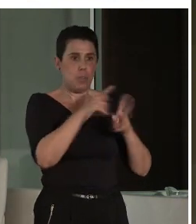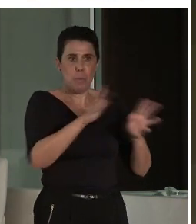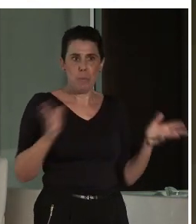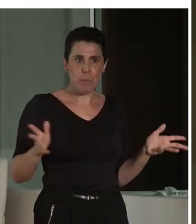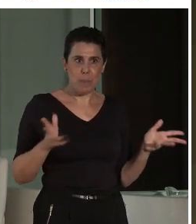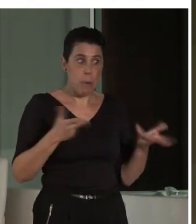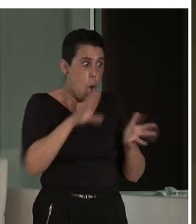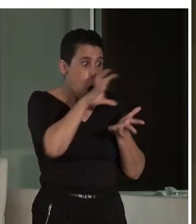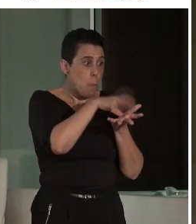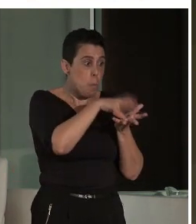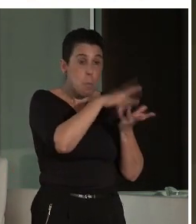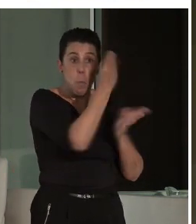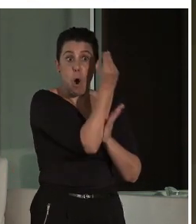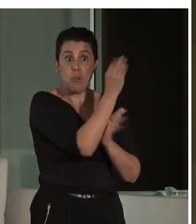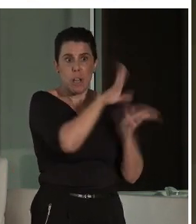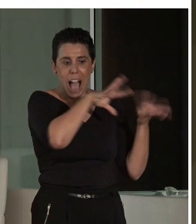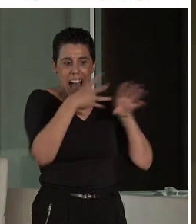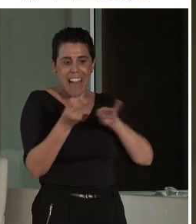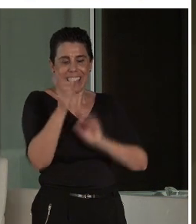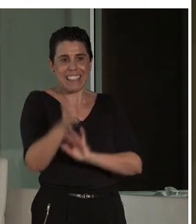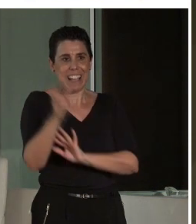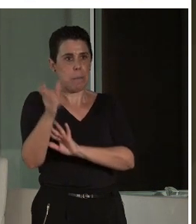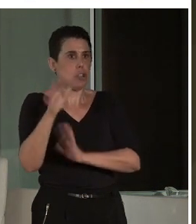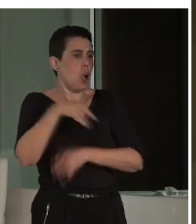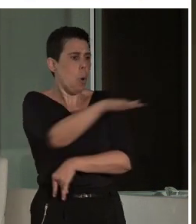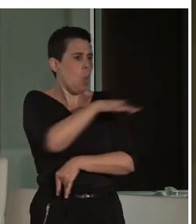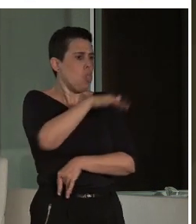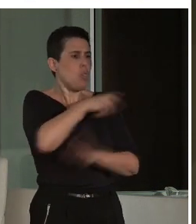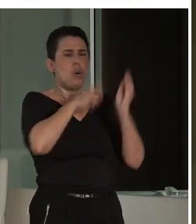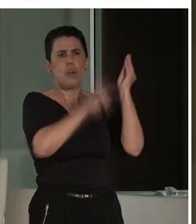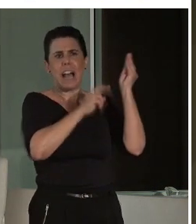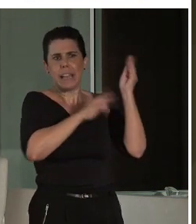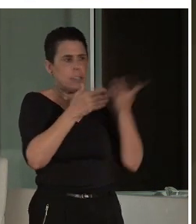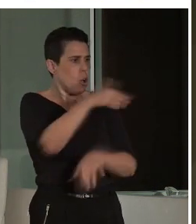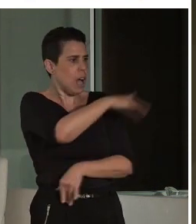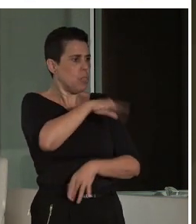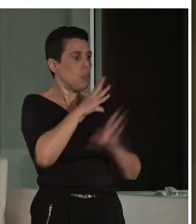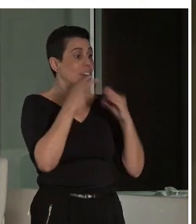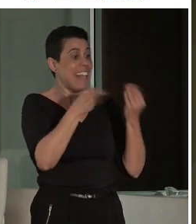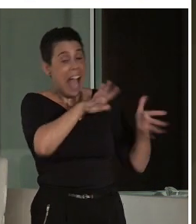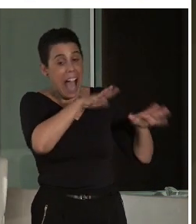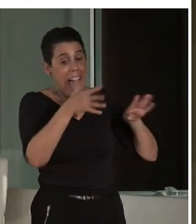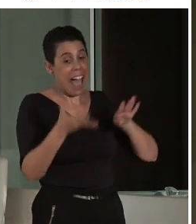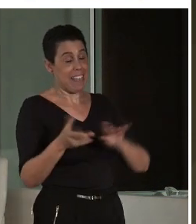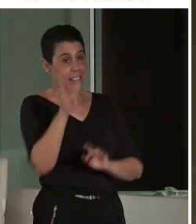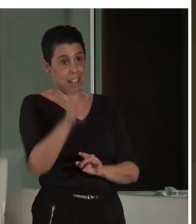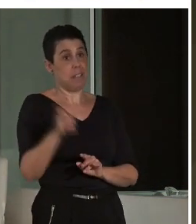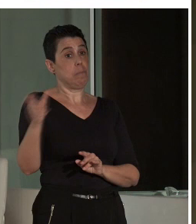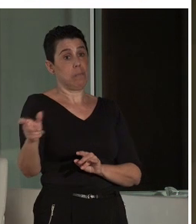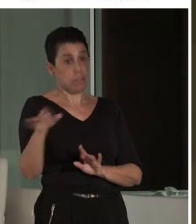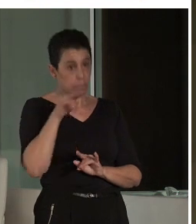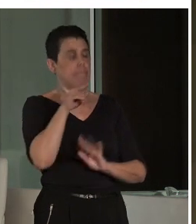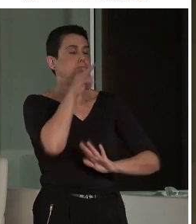realmente los monumentos los que se tienen que adaptar, o los sitios arqueológicos, o los sitios históricos a las personas, eso también creo que es muy